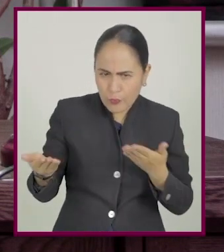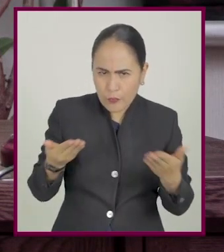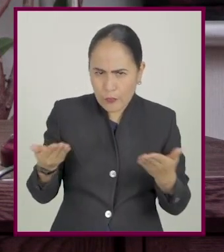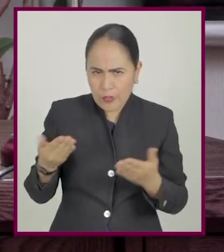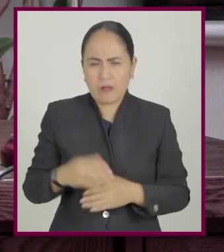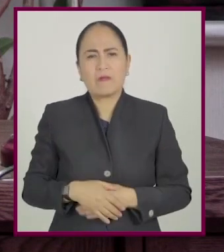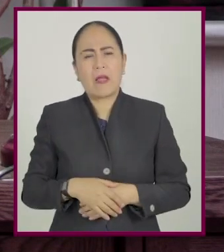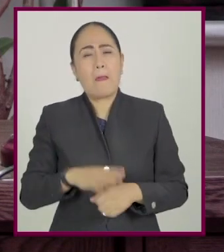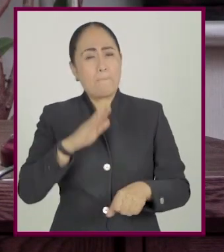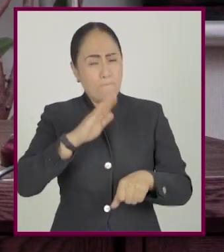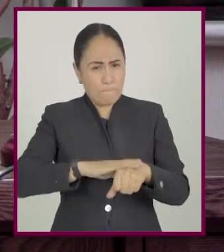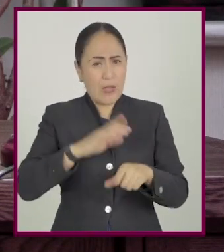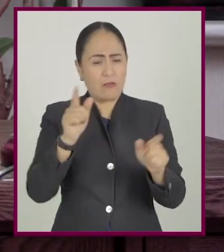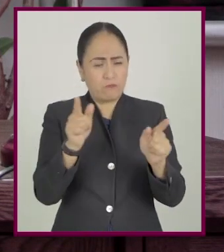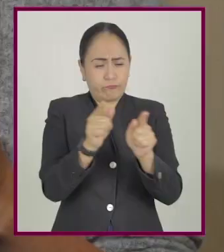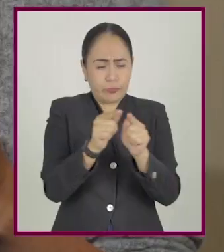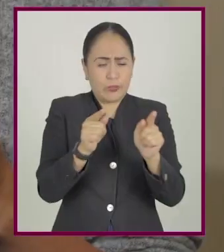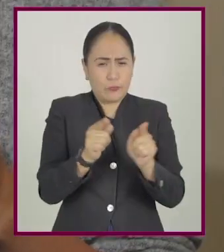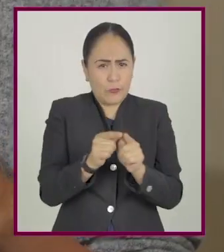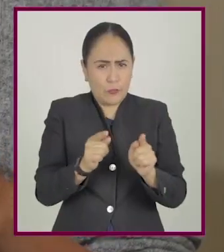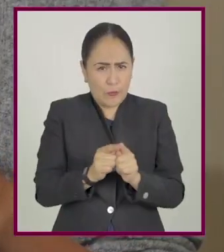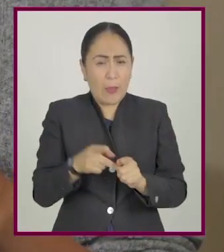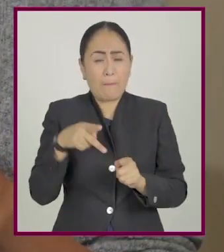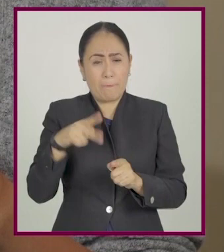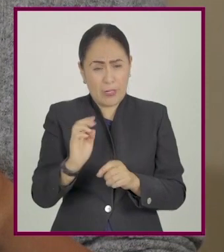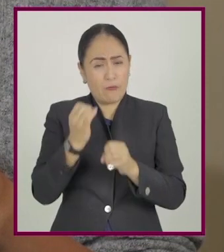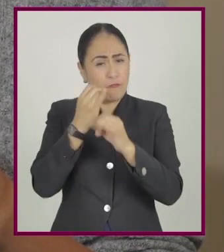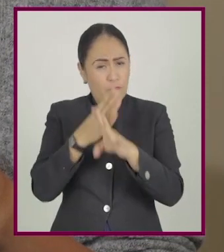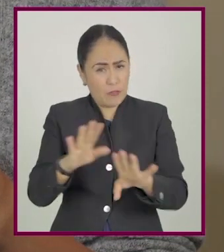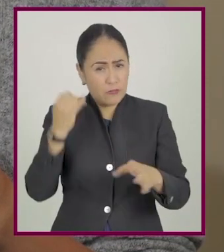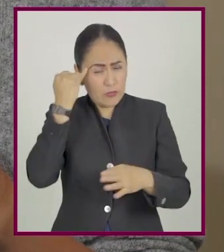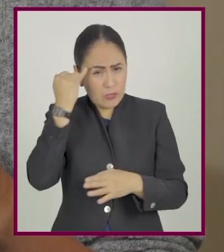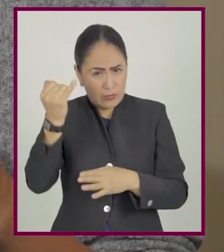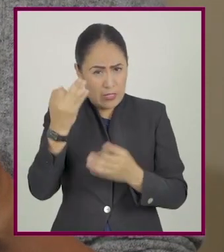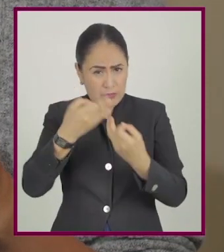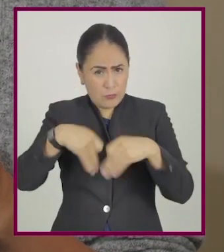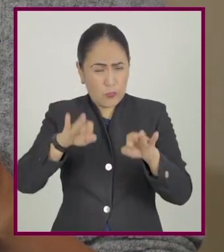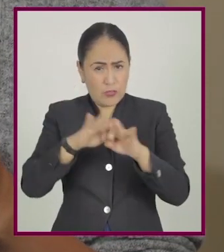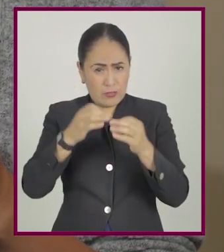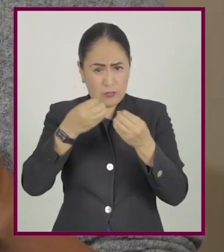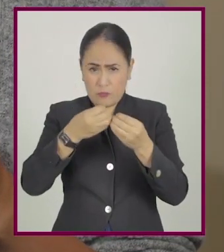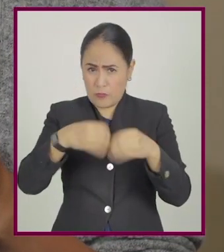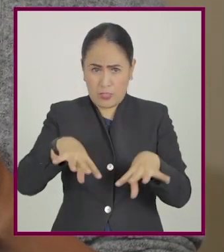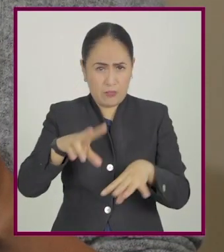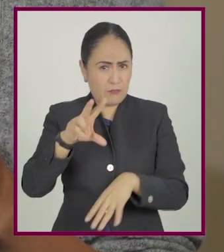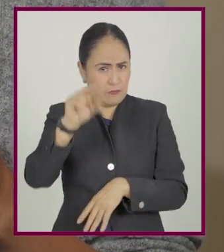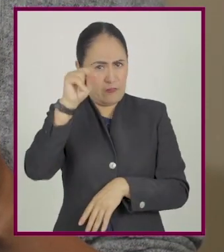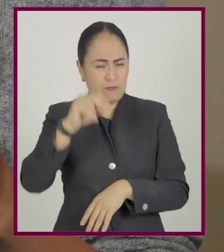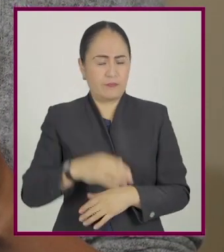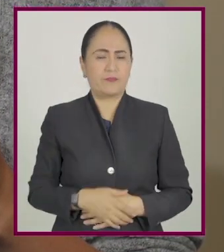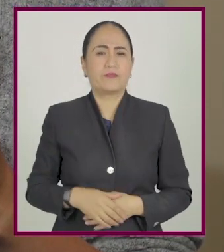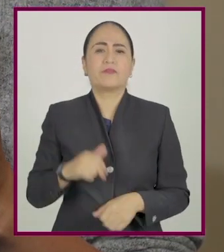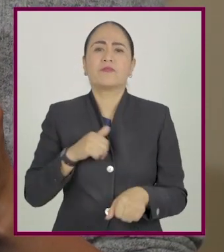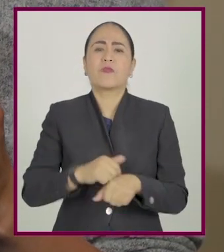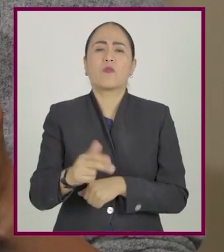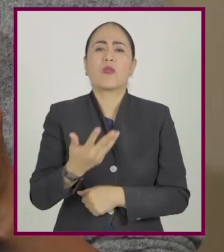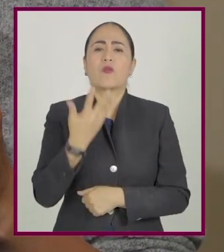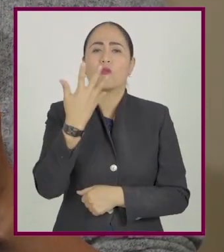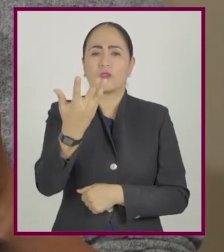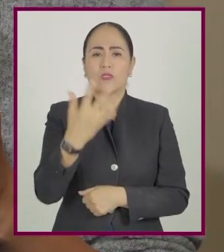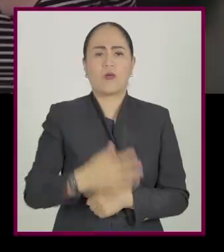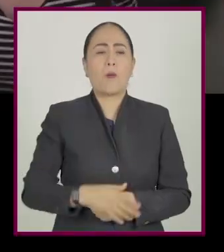y las palabras clave para analizar. Se pueden reducir aún más, pero sin que se pierdan las ideas principales.